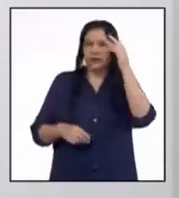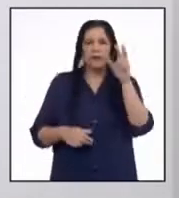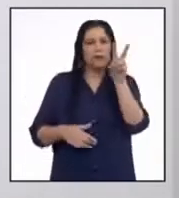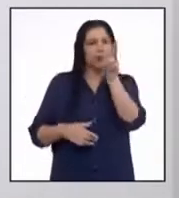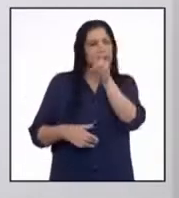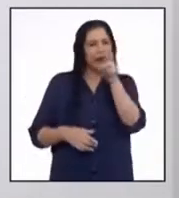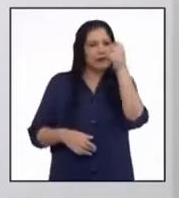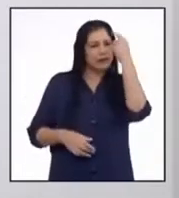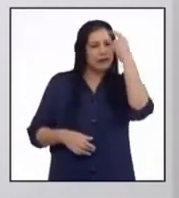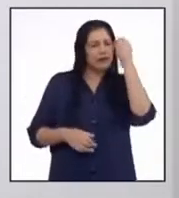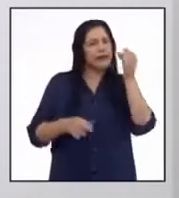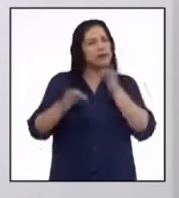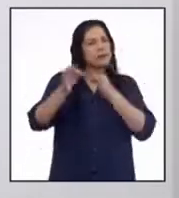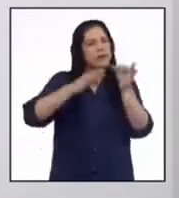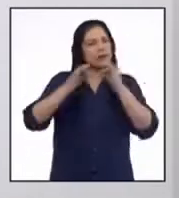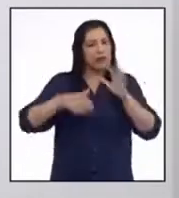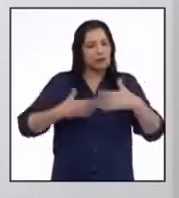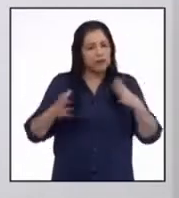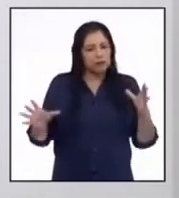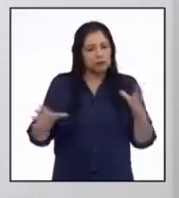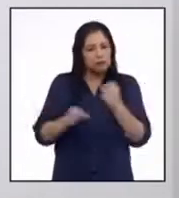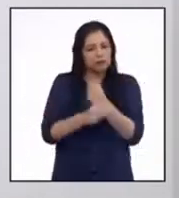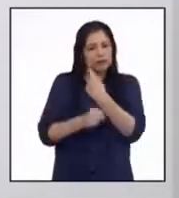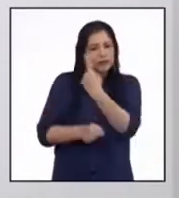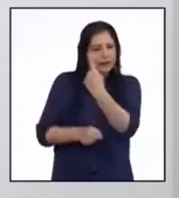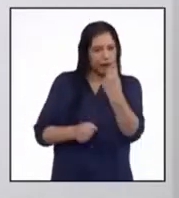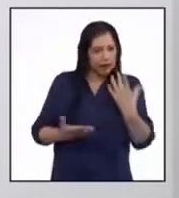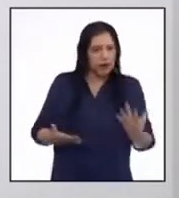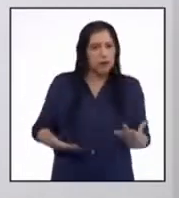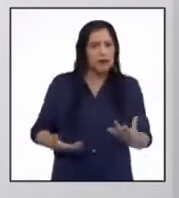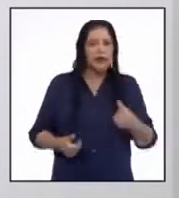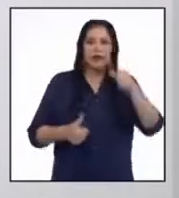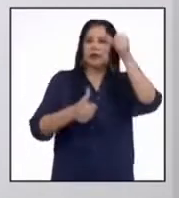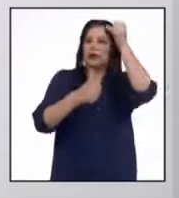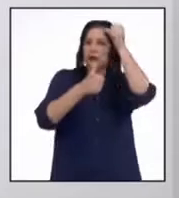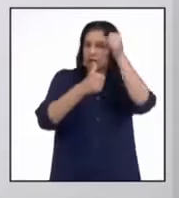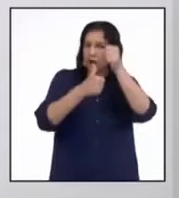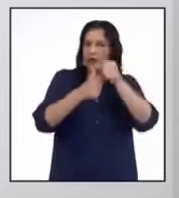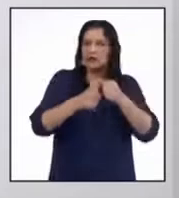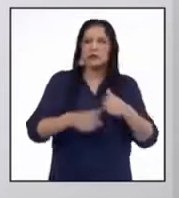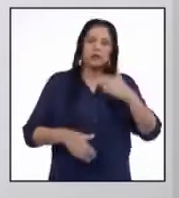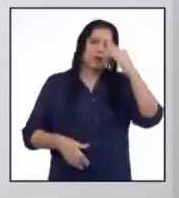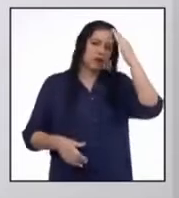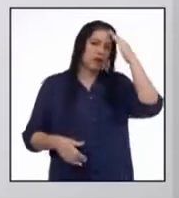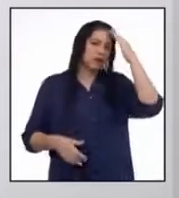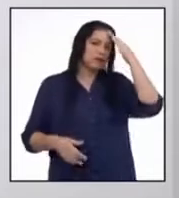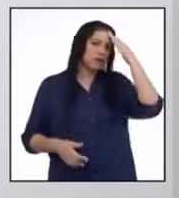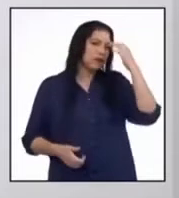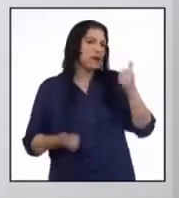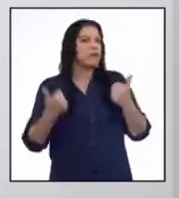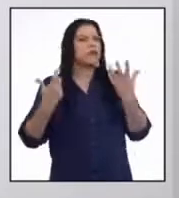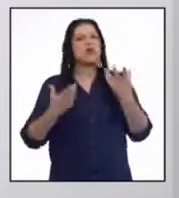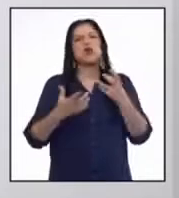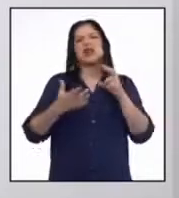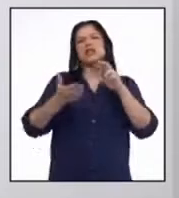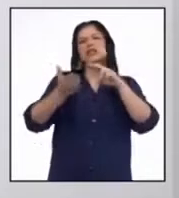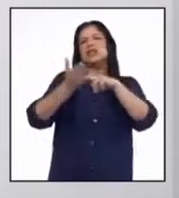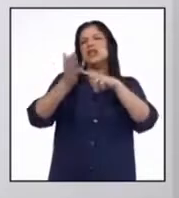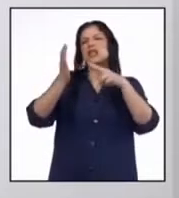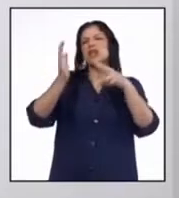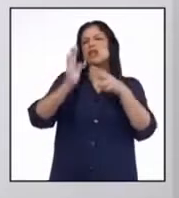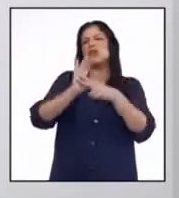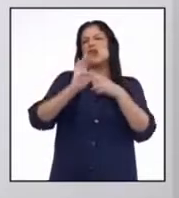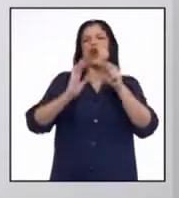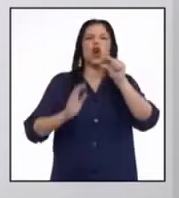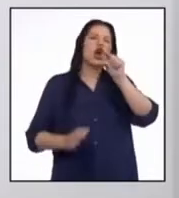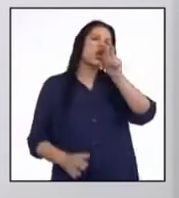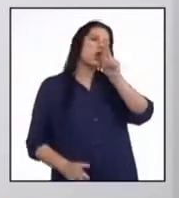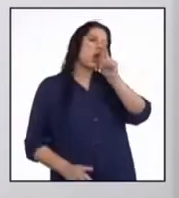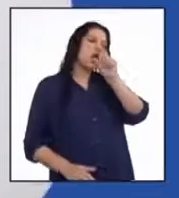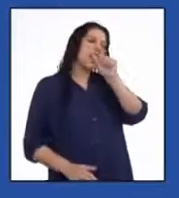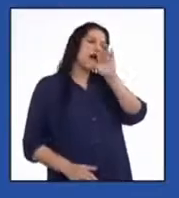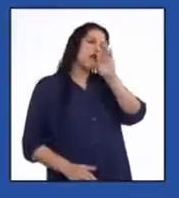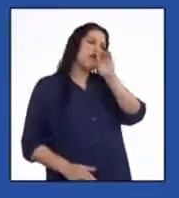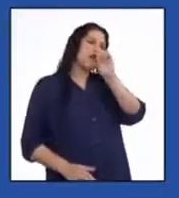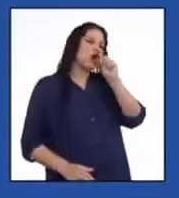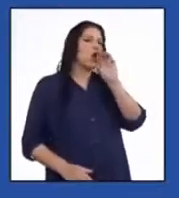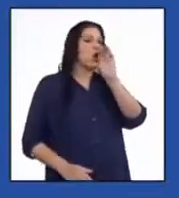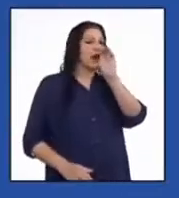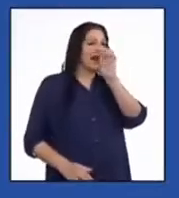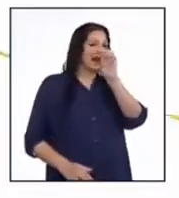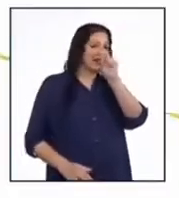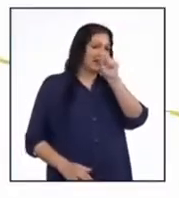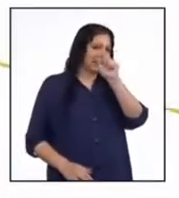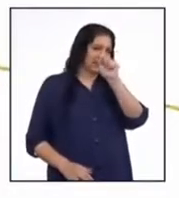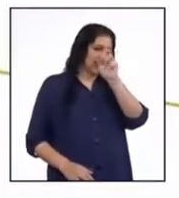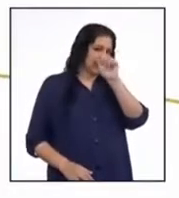lectura y sacar conclusiones de ellos. Recordemos lo que sabemos acerca de la definición de un gráfico estadístico.